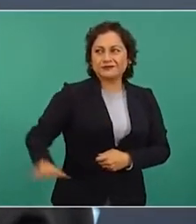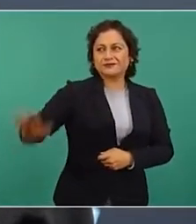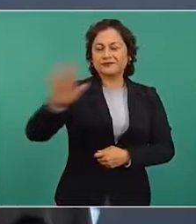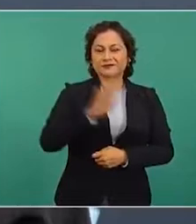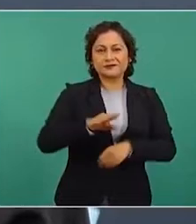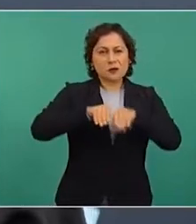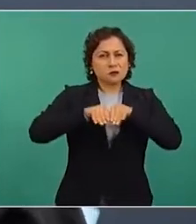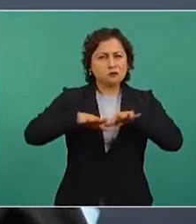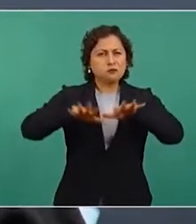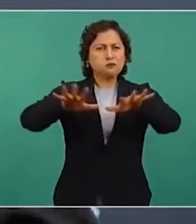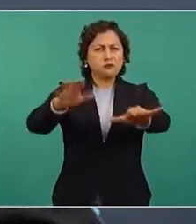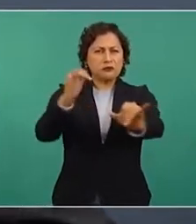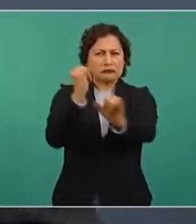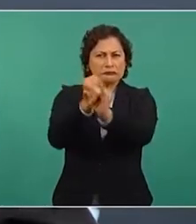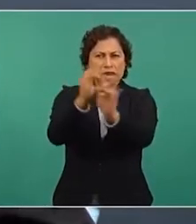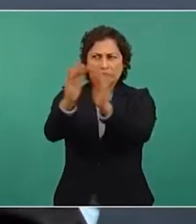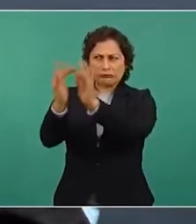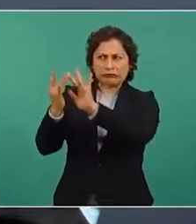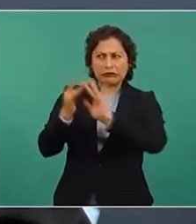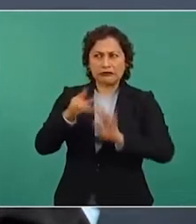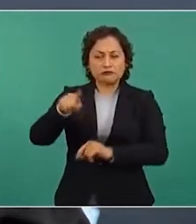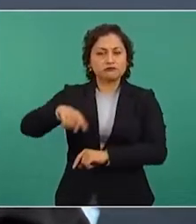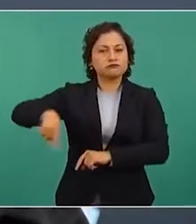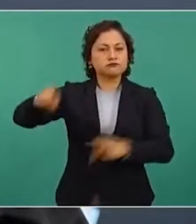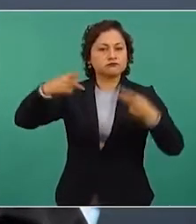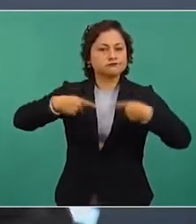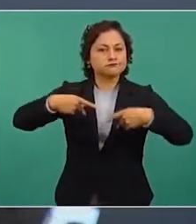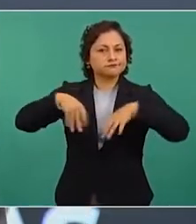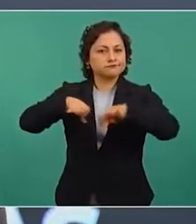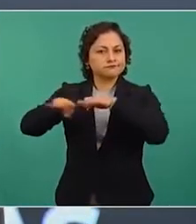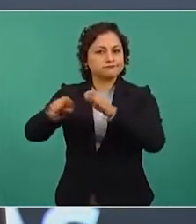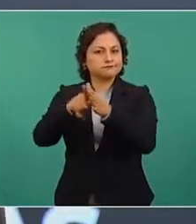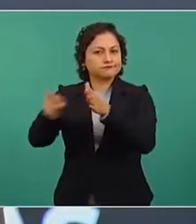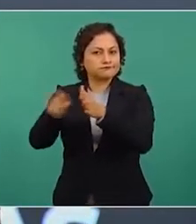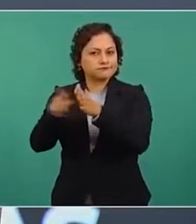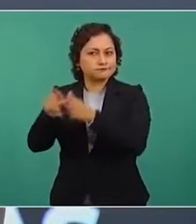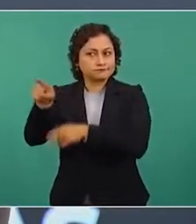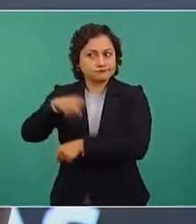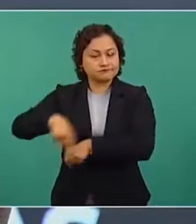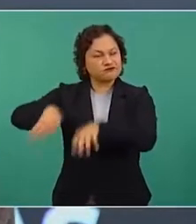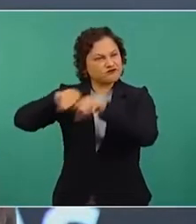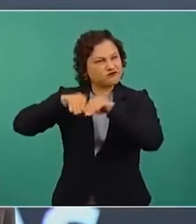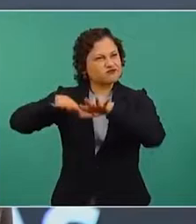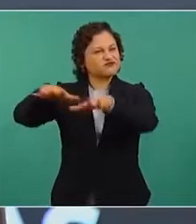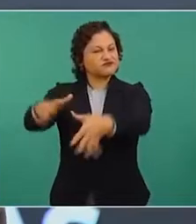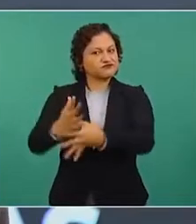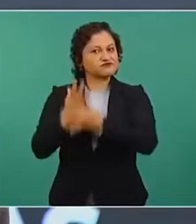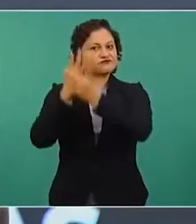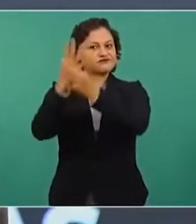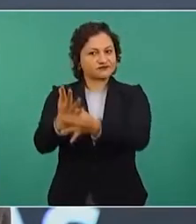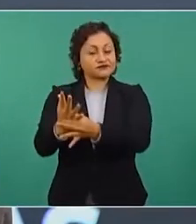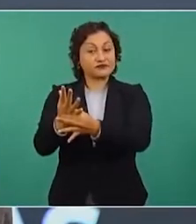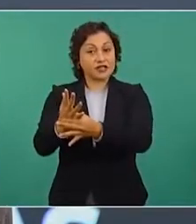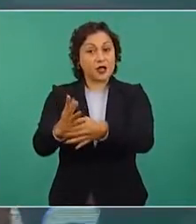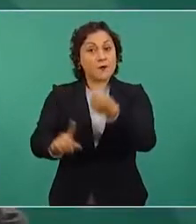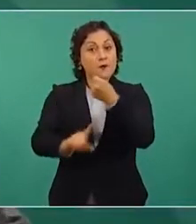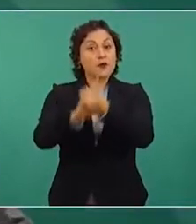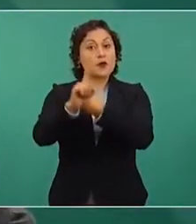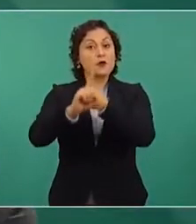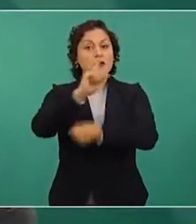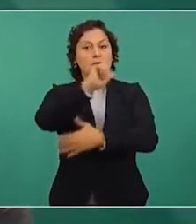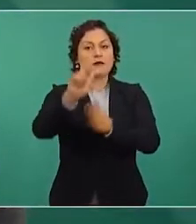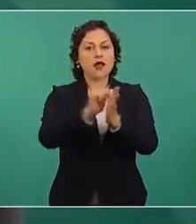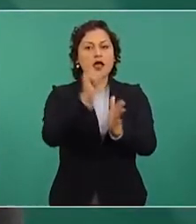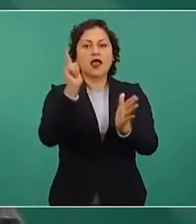opositores propagaban la falsa idea de que la reforma eléctrica iba a provocar un choque con Estados Unidos y Canadá.